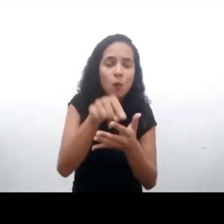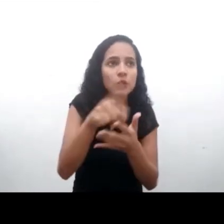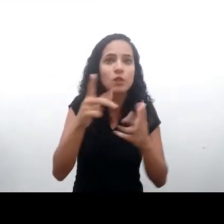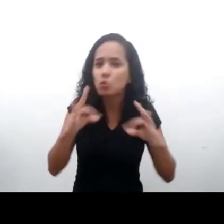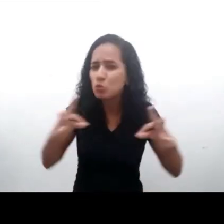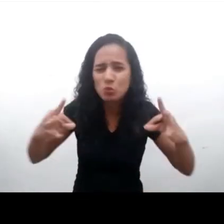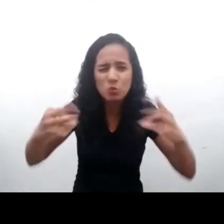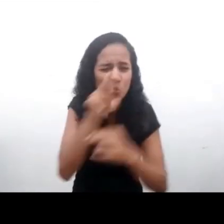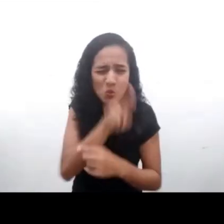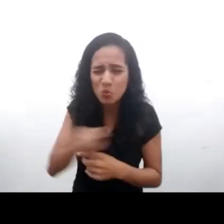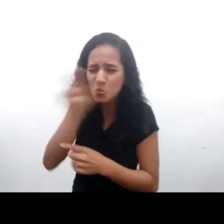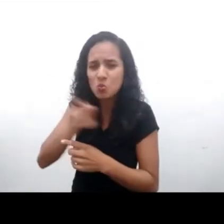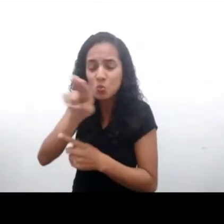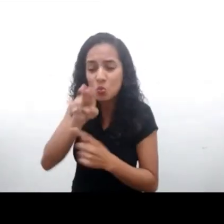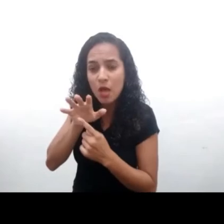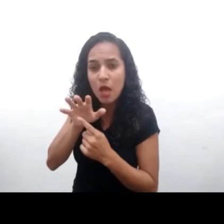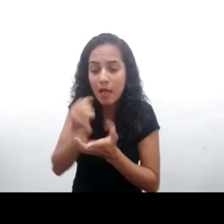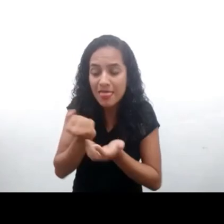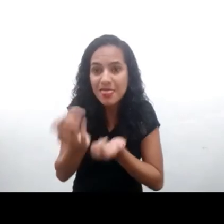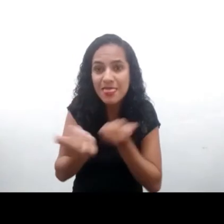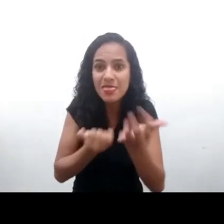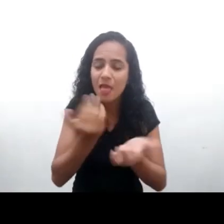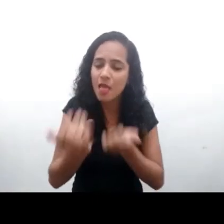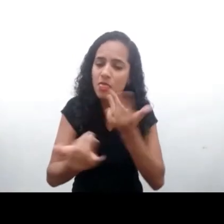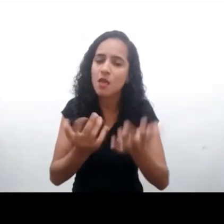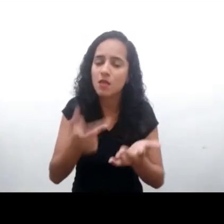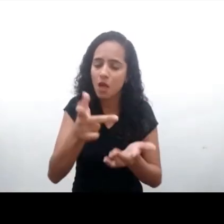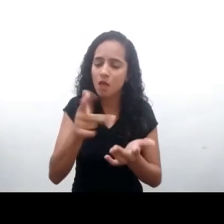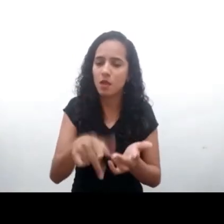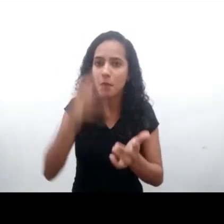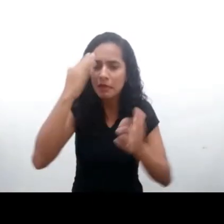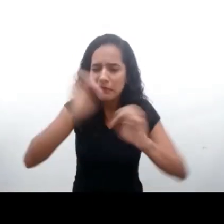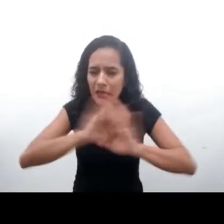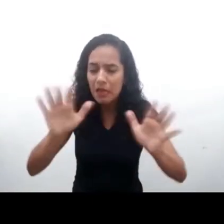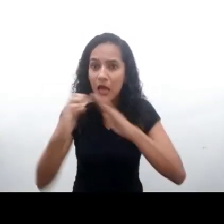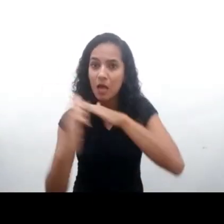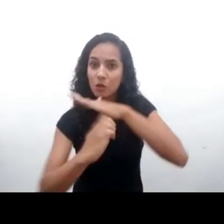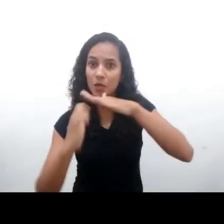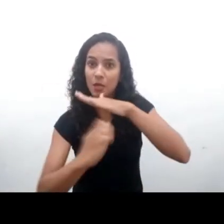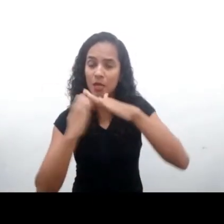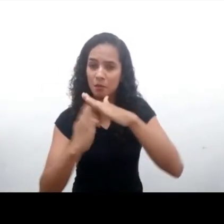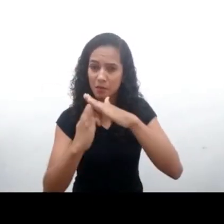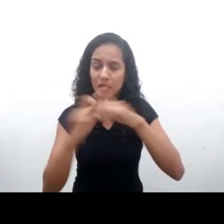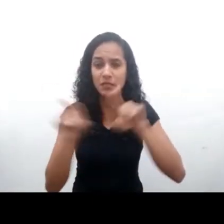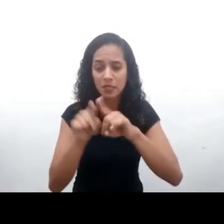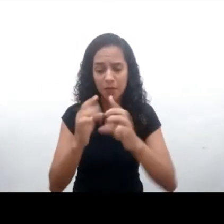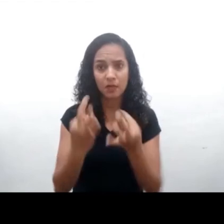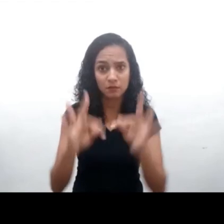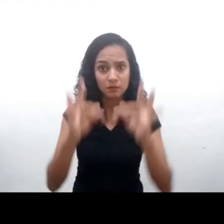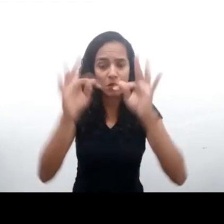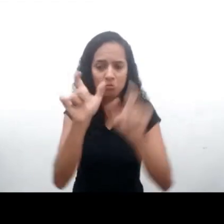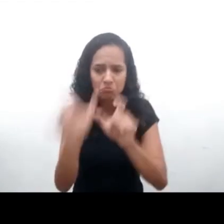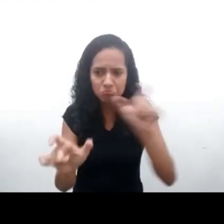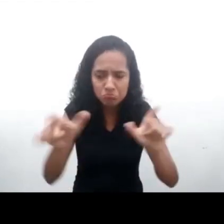intereses comerciales que han contribuido a ampliar la enorme asimetría de poder existente entre las grandes empresas de tecnología y los